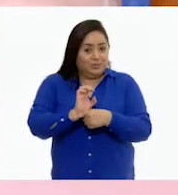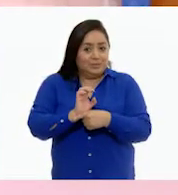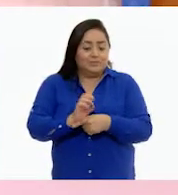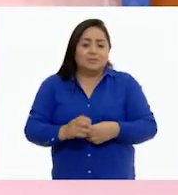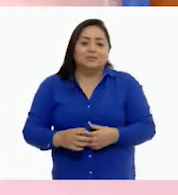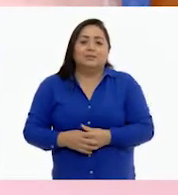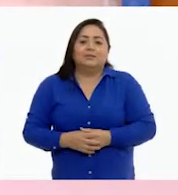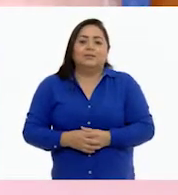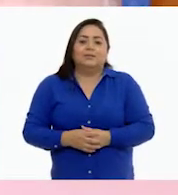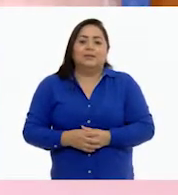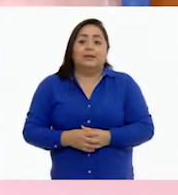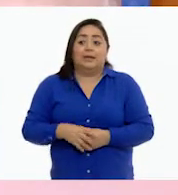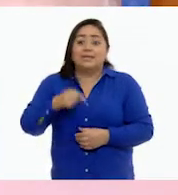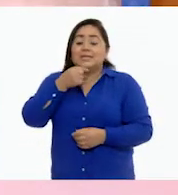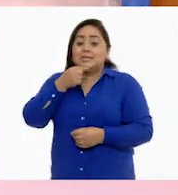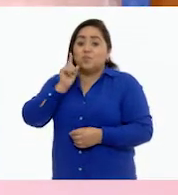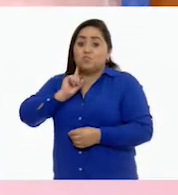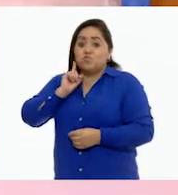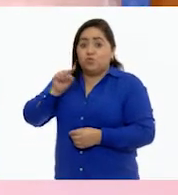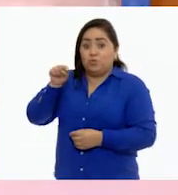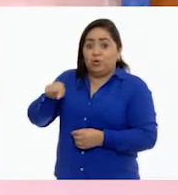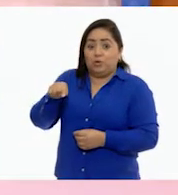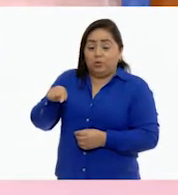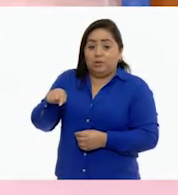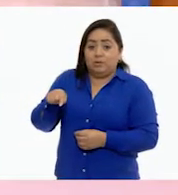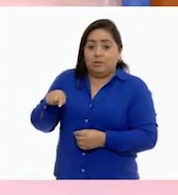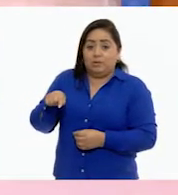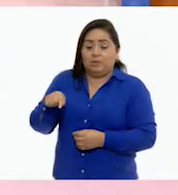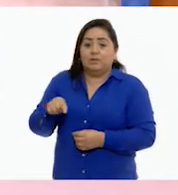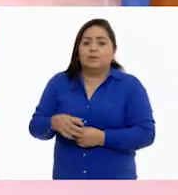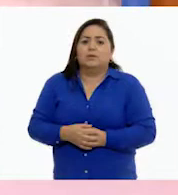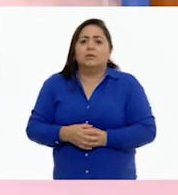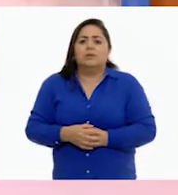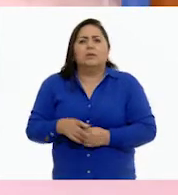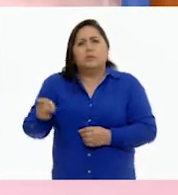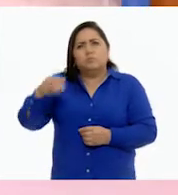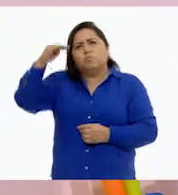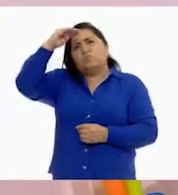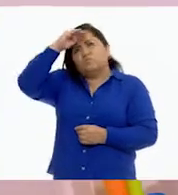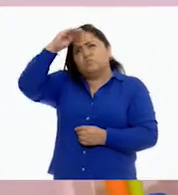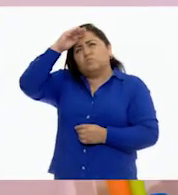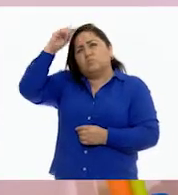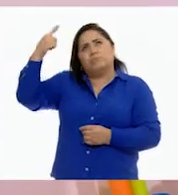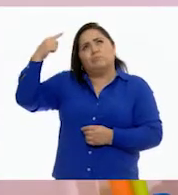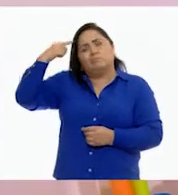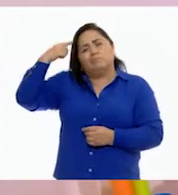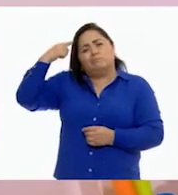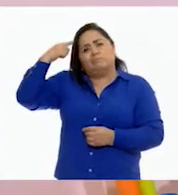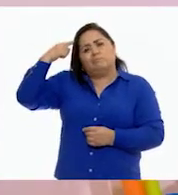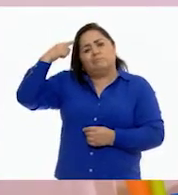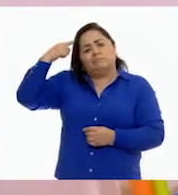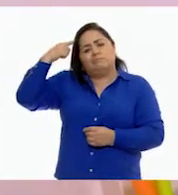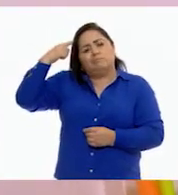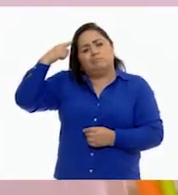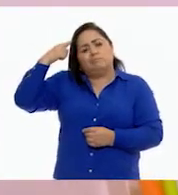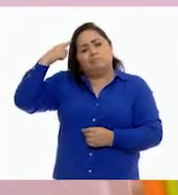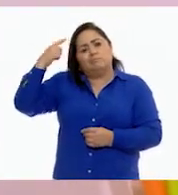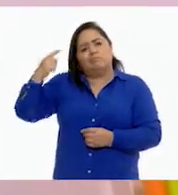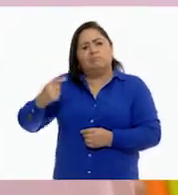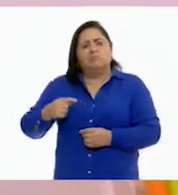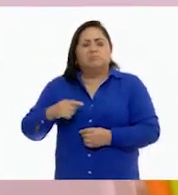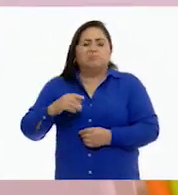Entonces, Jessica estaba pensando en su cabeza. Tres